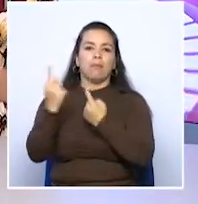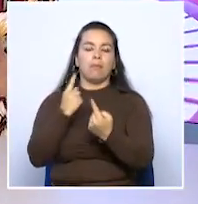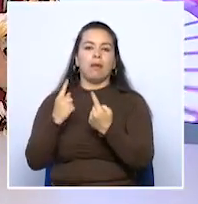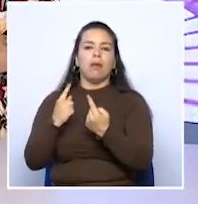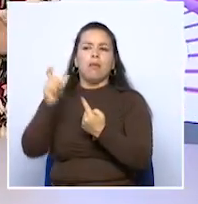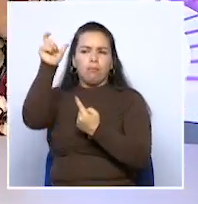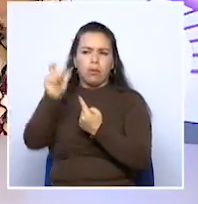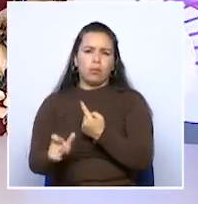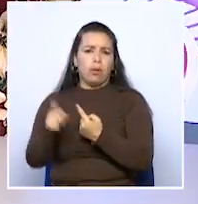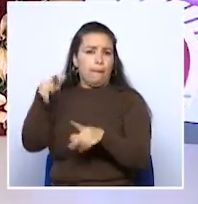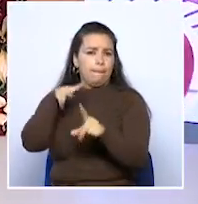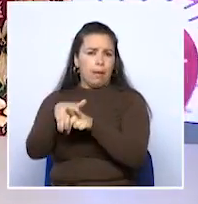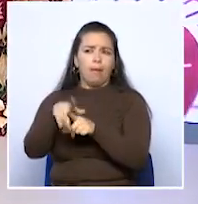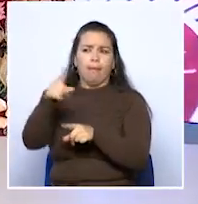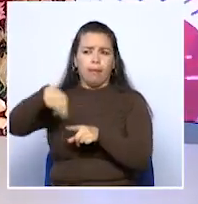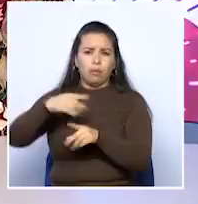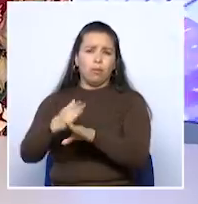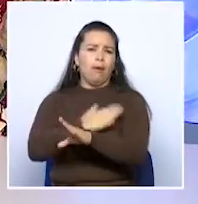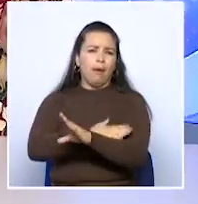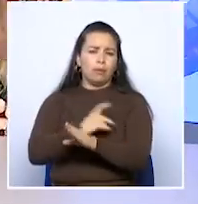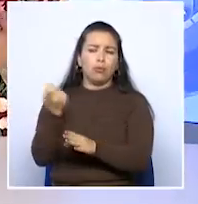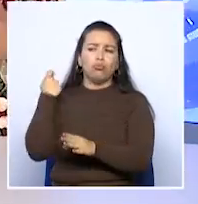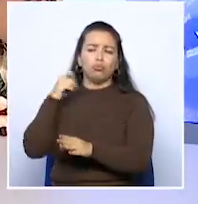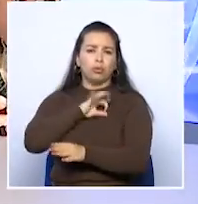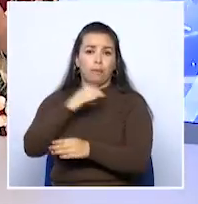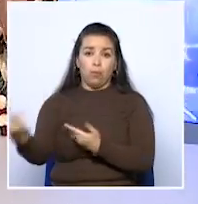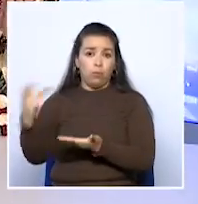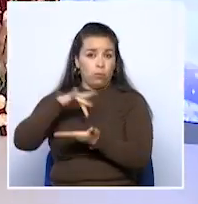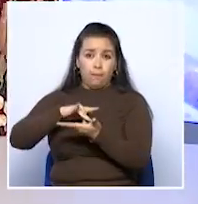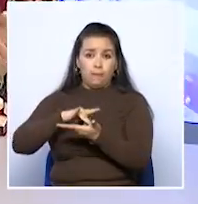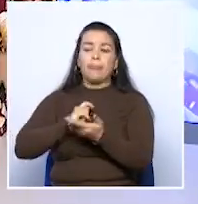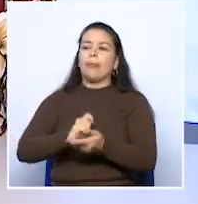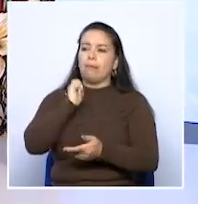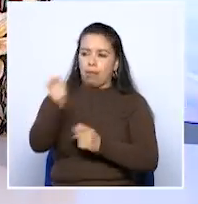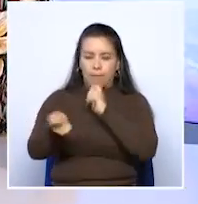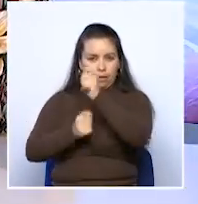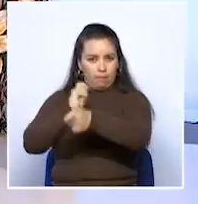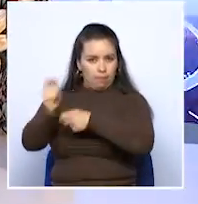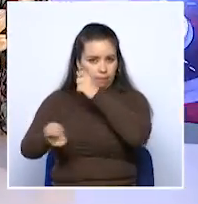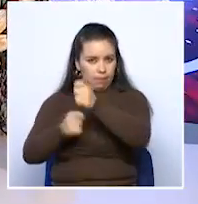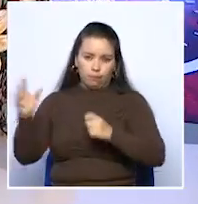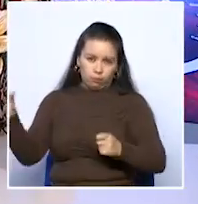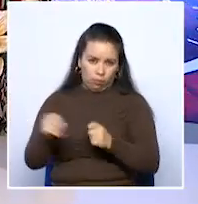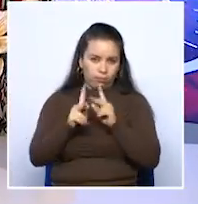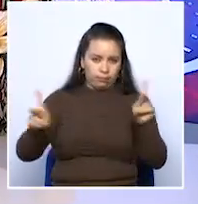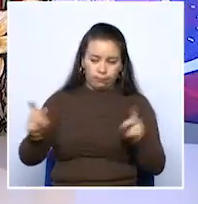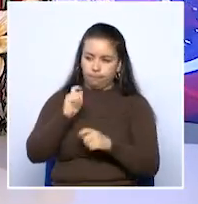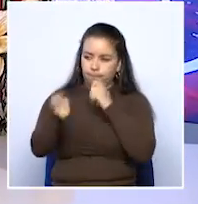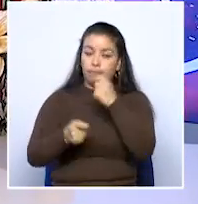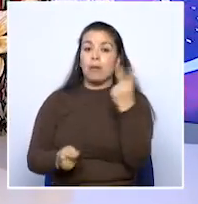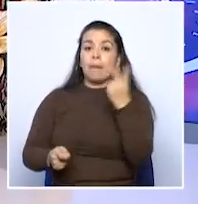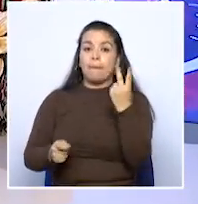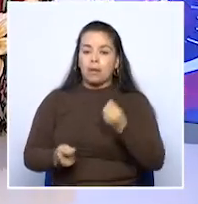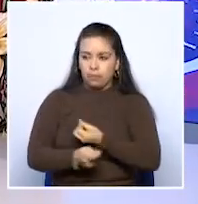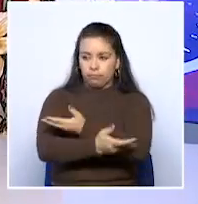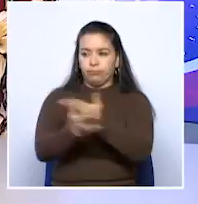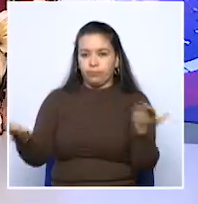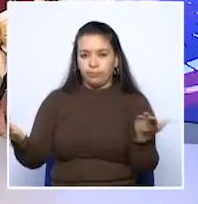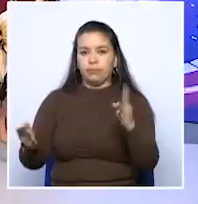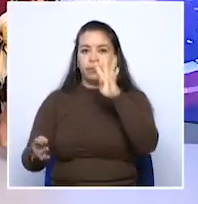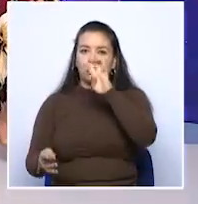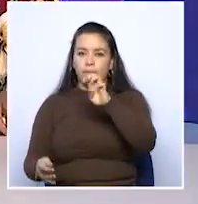afectados que no fueron por el turno este sábado que pasó, para que lo tengan muy en cuenta todas esas personas. El viernes se entregarán los turnos del